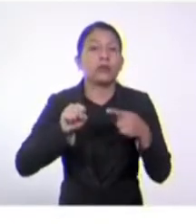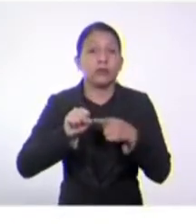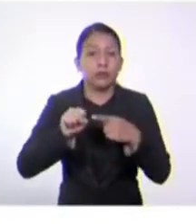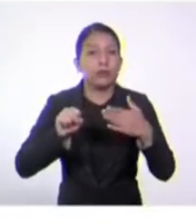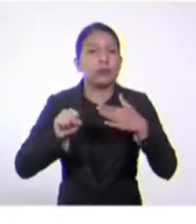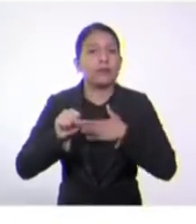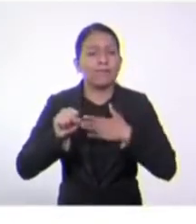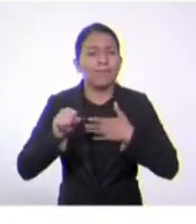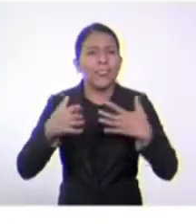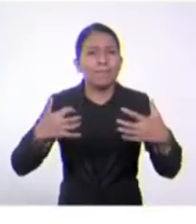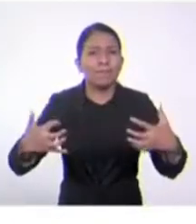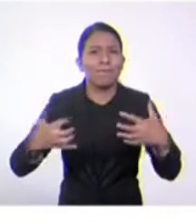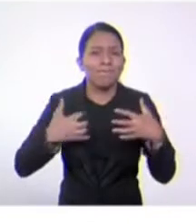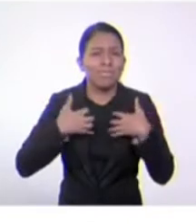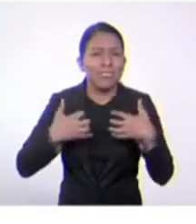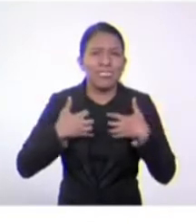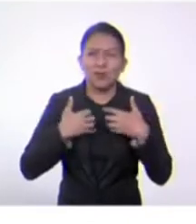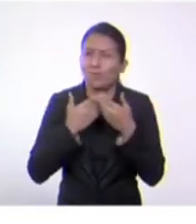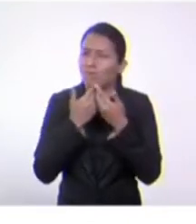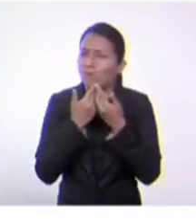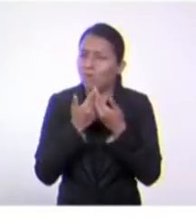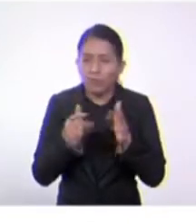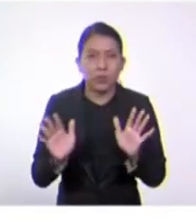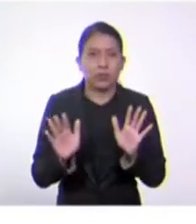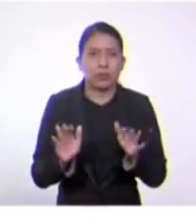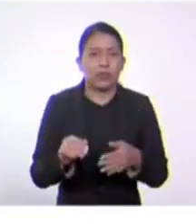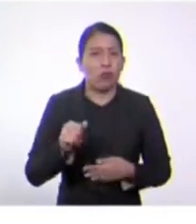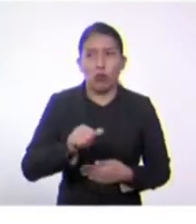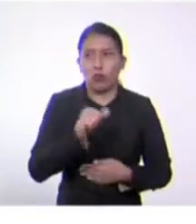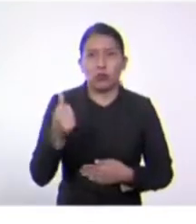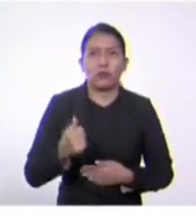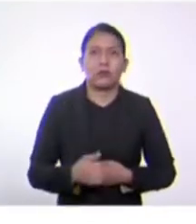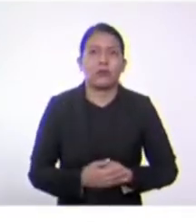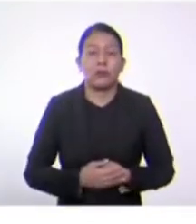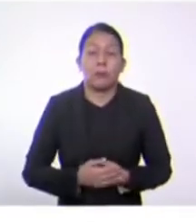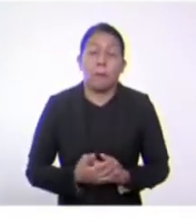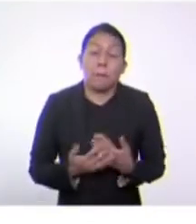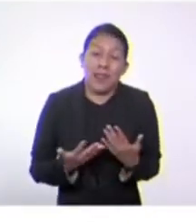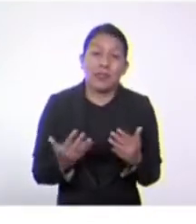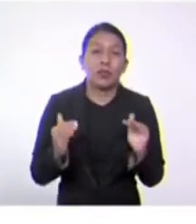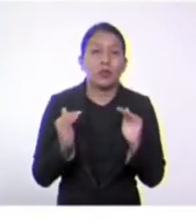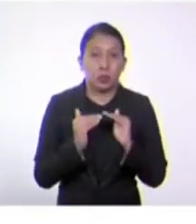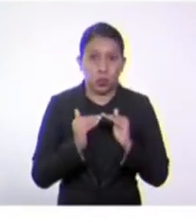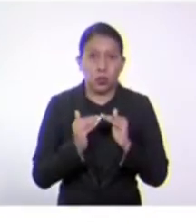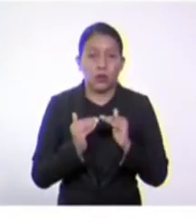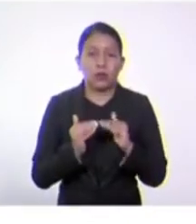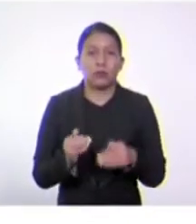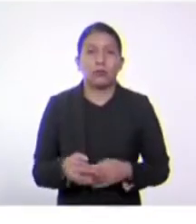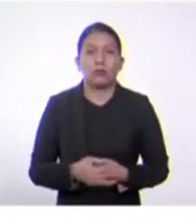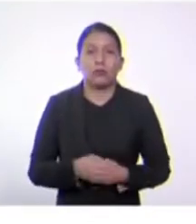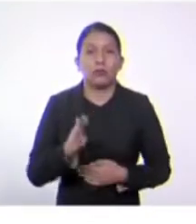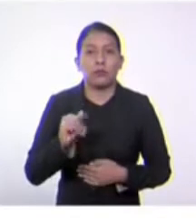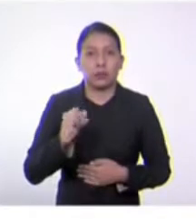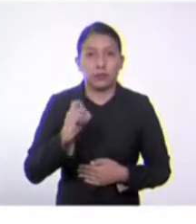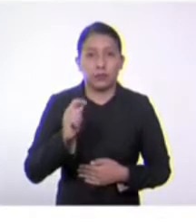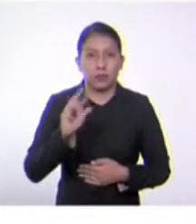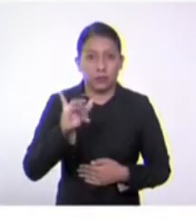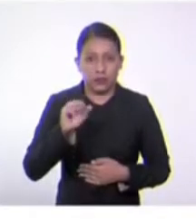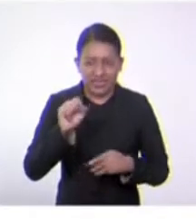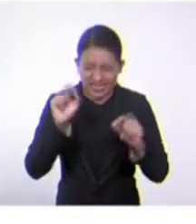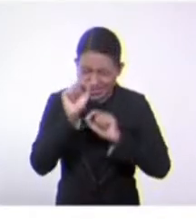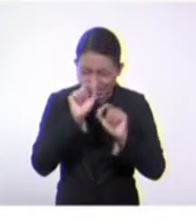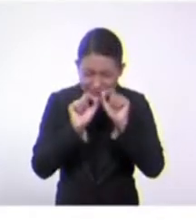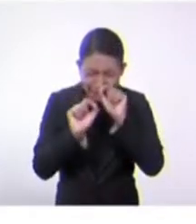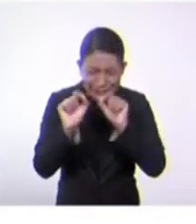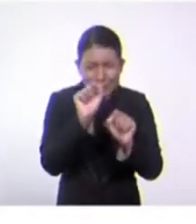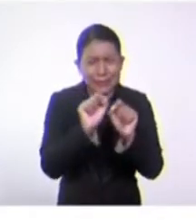completamente distinta a las demás. Pero también, tanto como bacterias como arqueas,